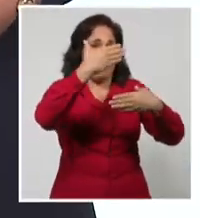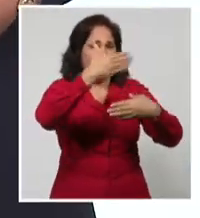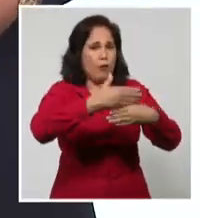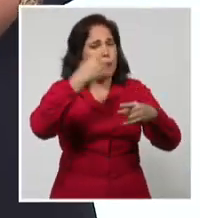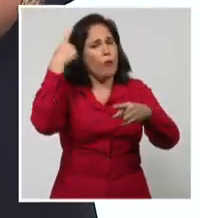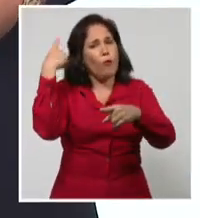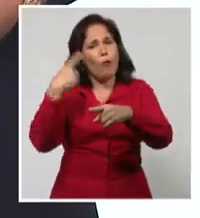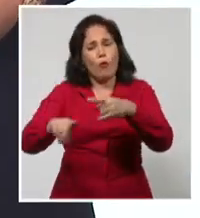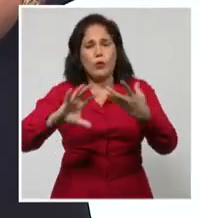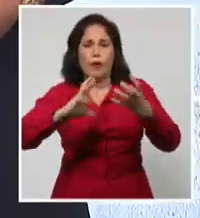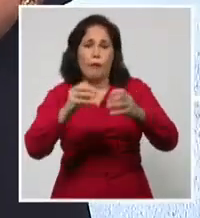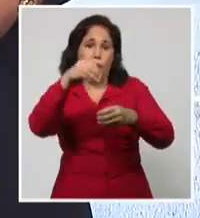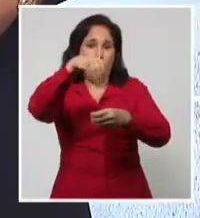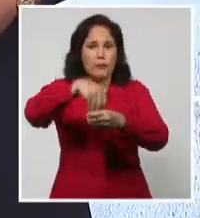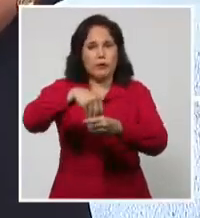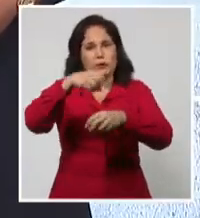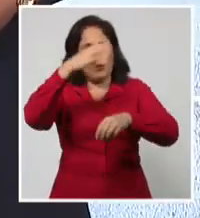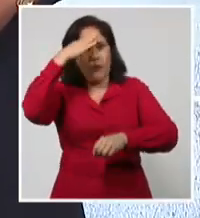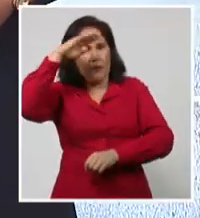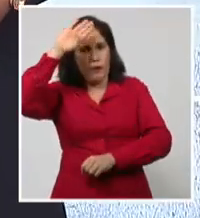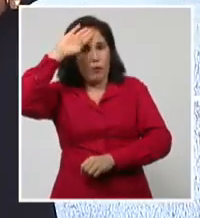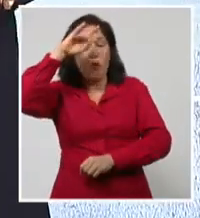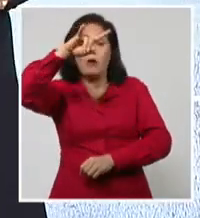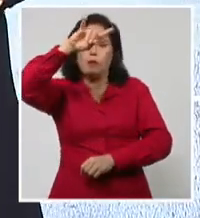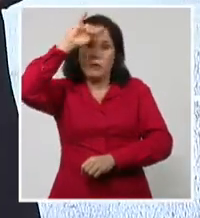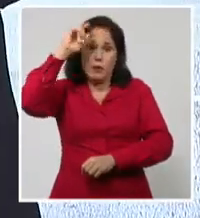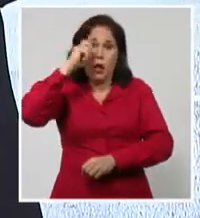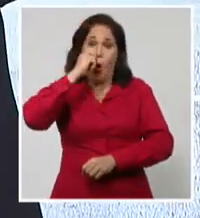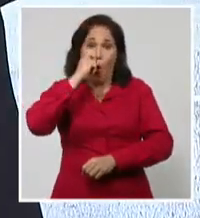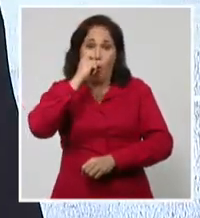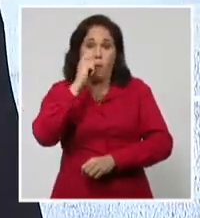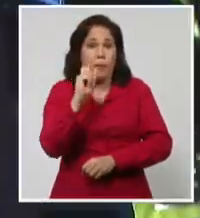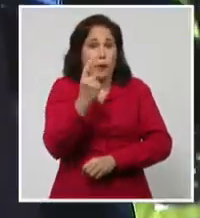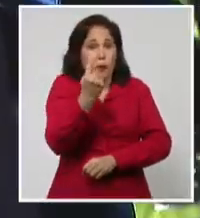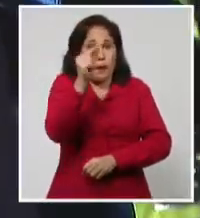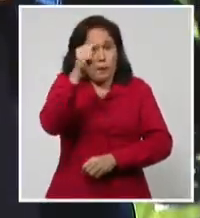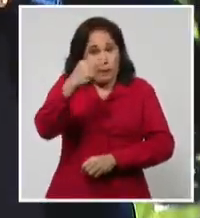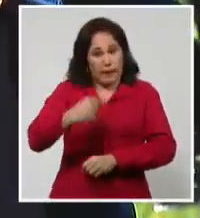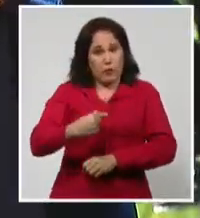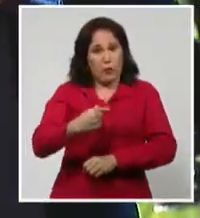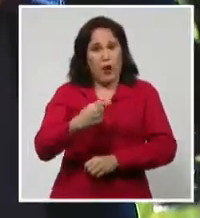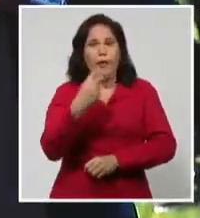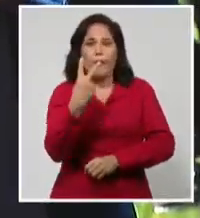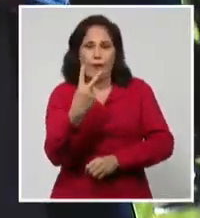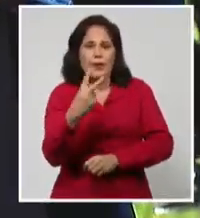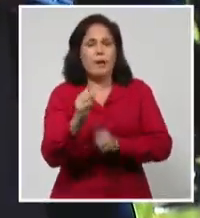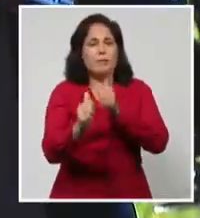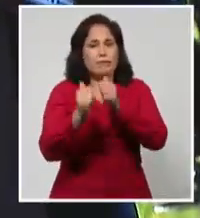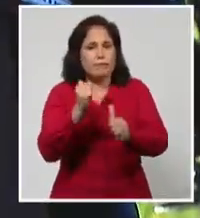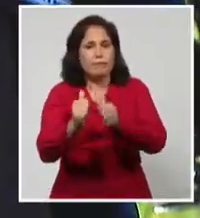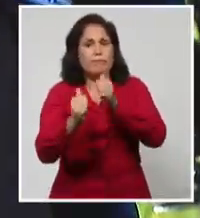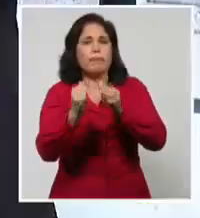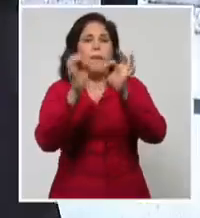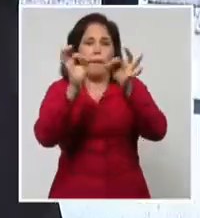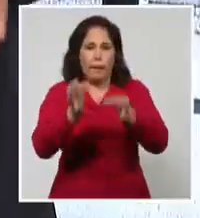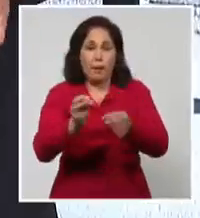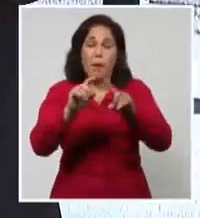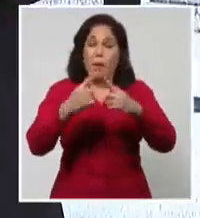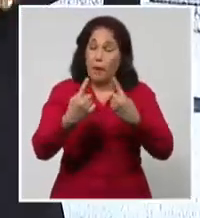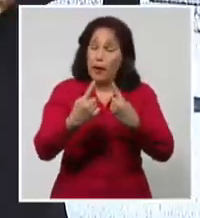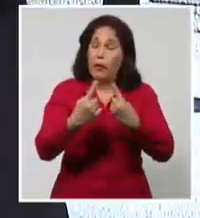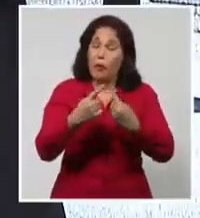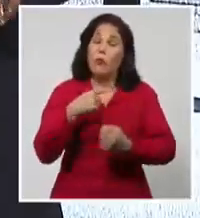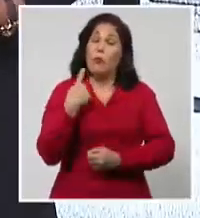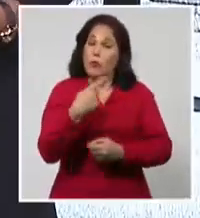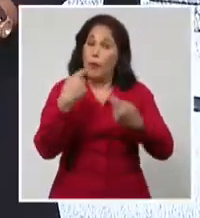deformaciones internas. Sí, el hombre es el único animal que tropieza dos veces con la misma piedra, pero detrás